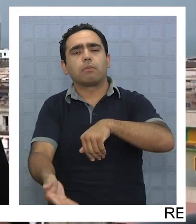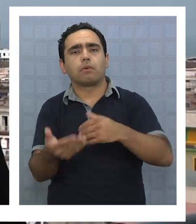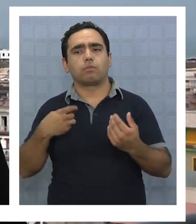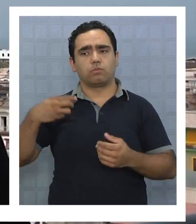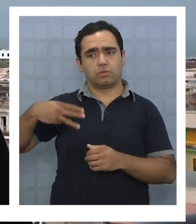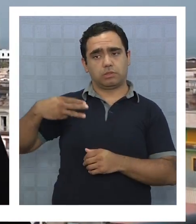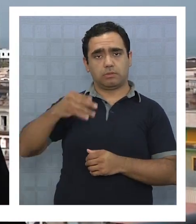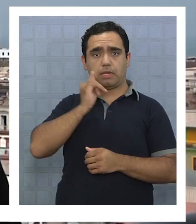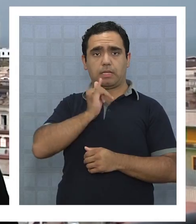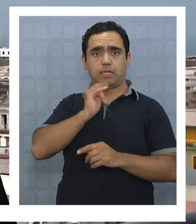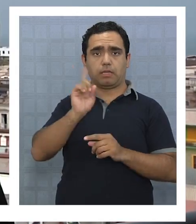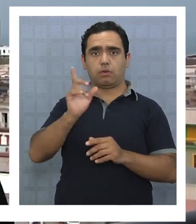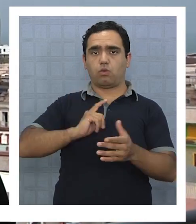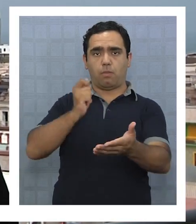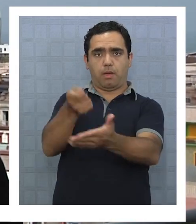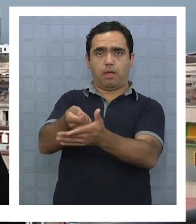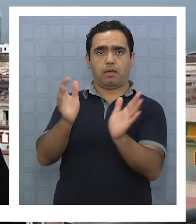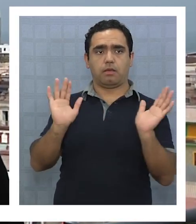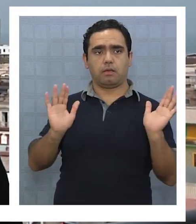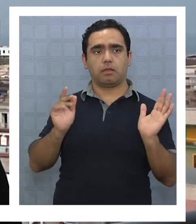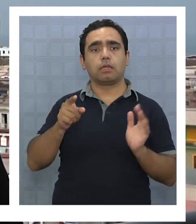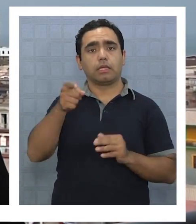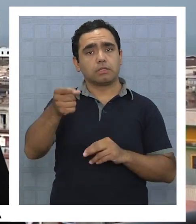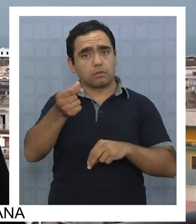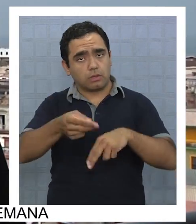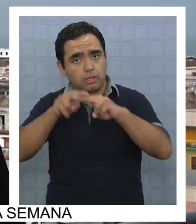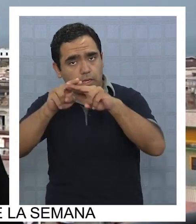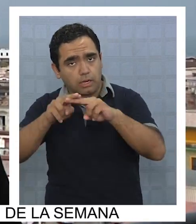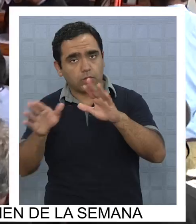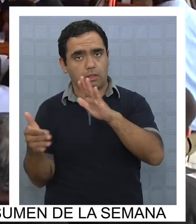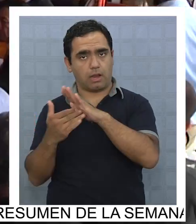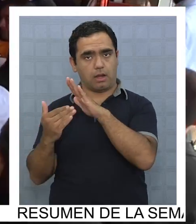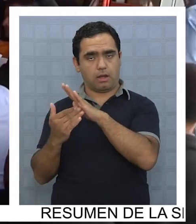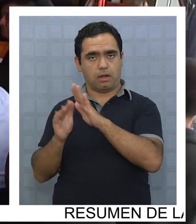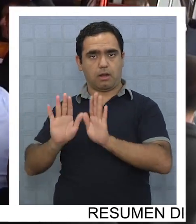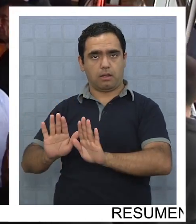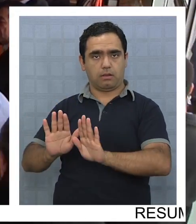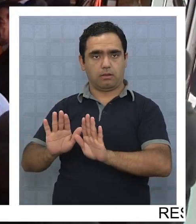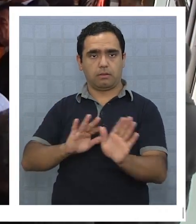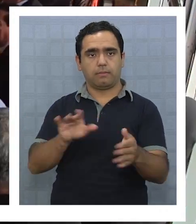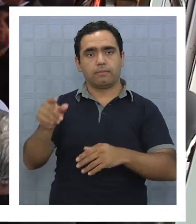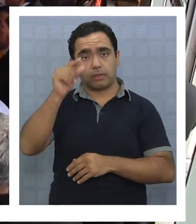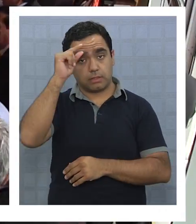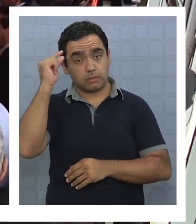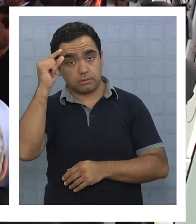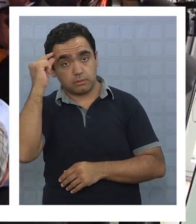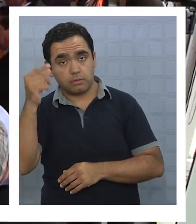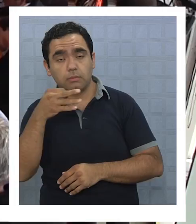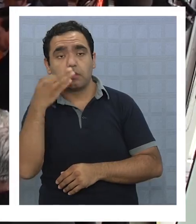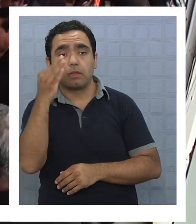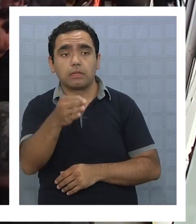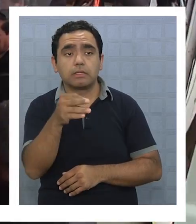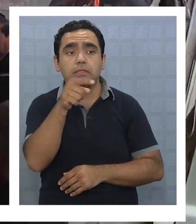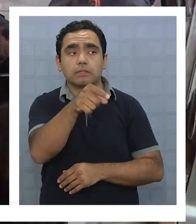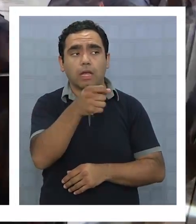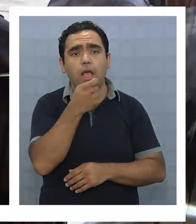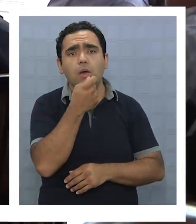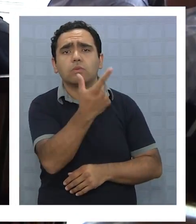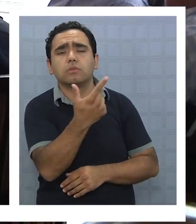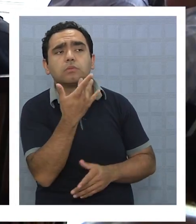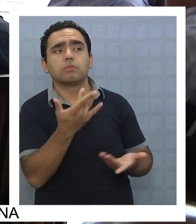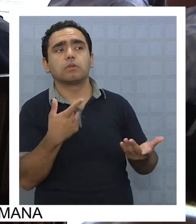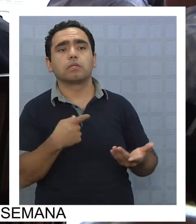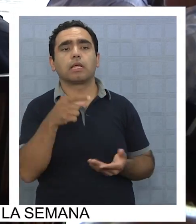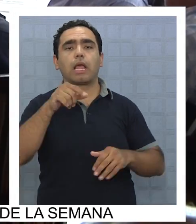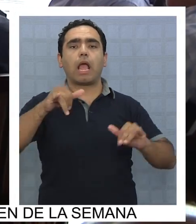la Municipalidad de Iquique todavía no los paga. Y por lo tanto esos dineros están retenidos. Además, desde el sorismo manifiesta que estas acusaciones solo